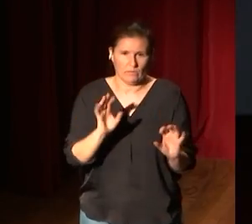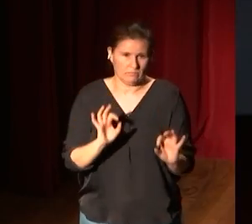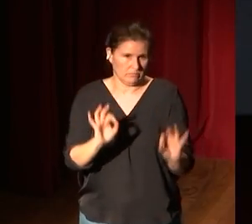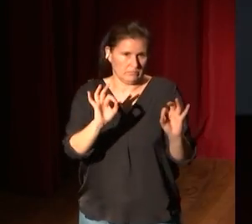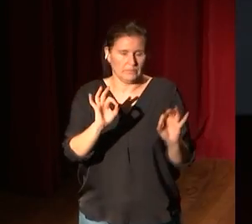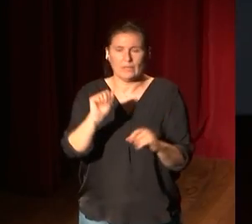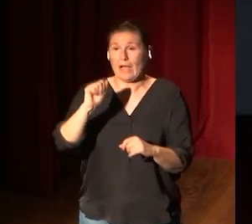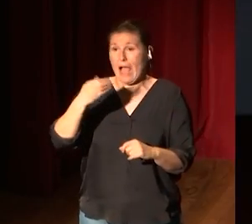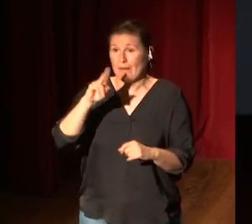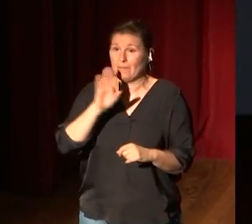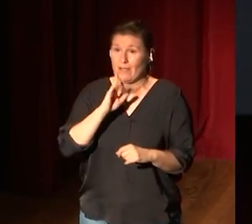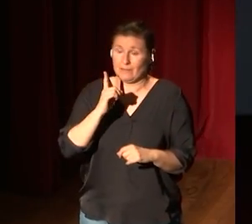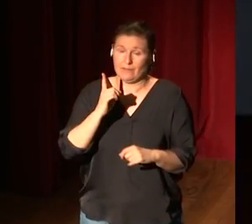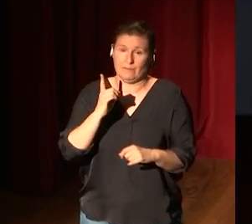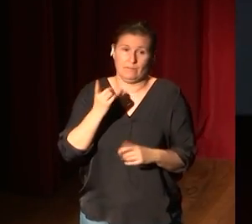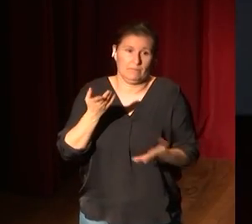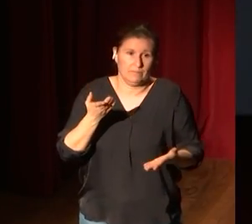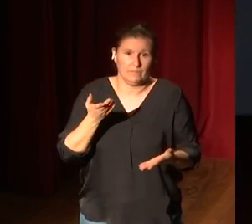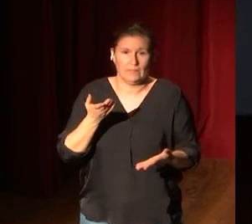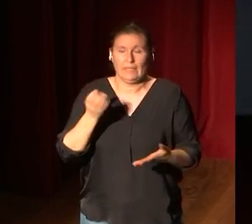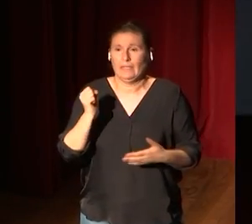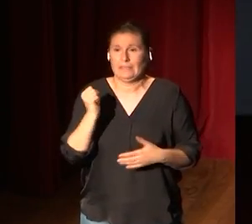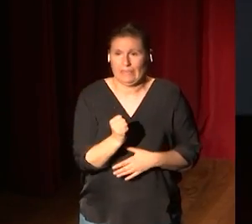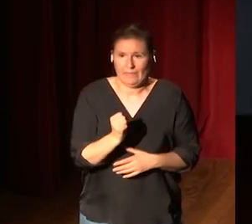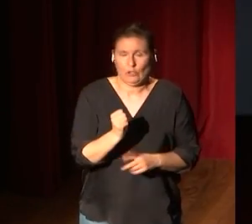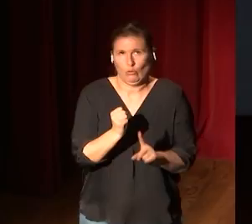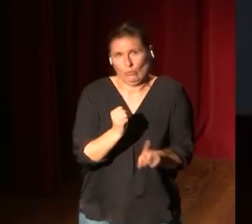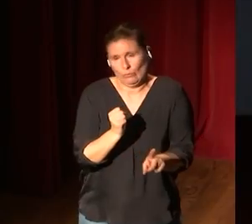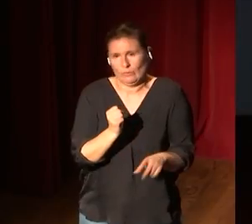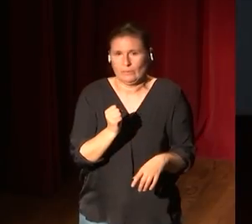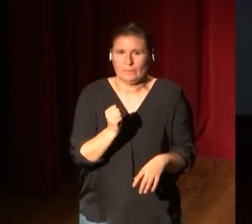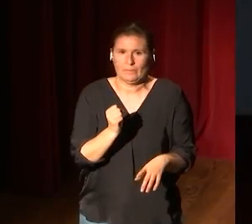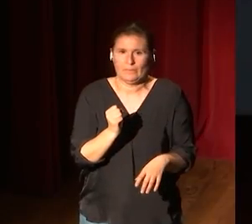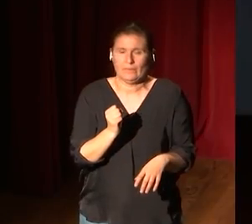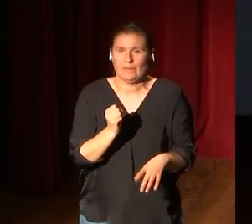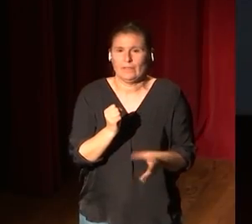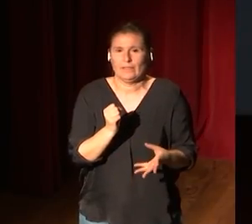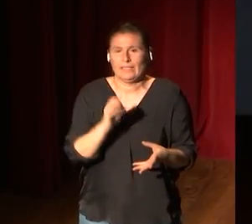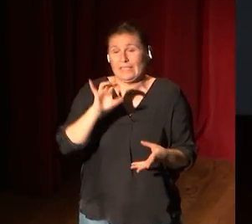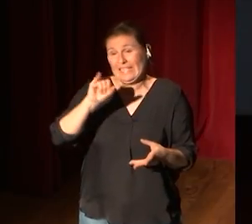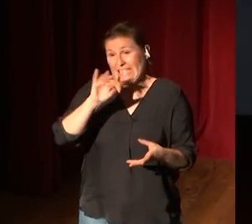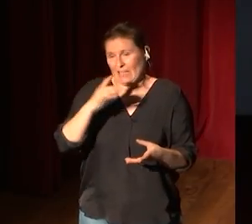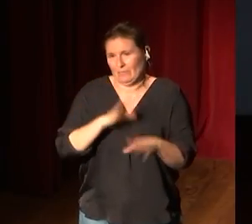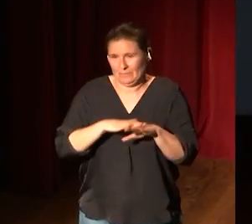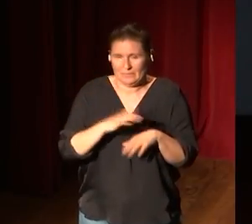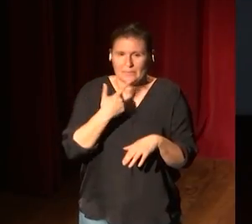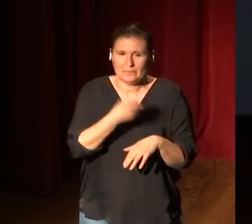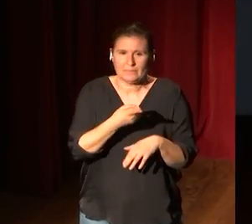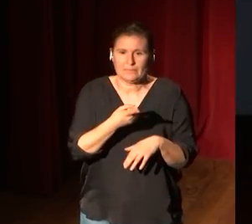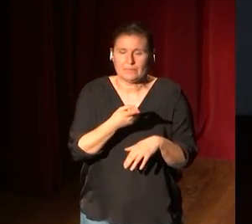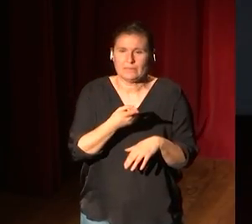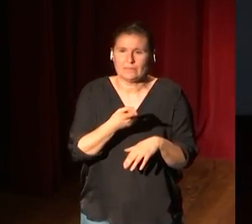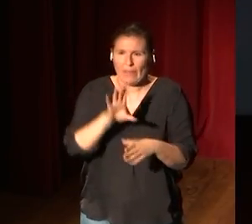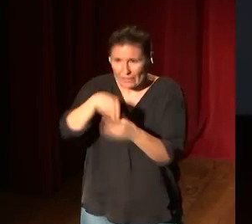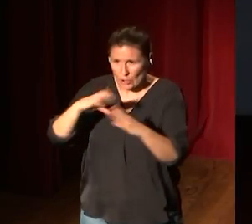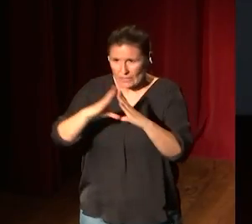Abraham asesinando, sacrificando, disculpen, a Isaac no suele estar en una iglesia,